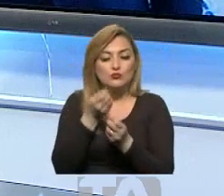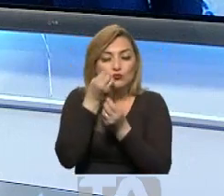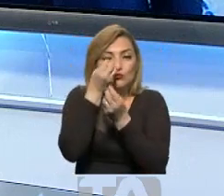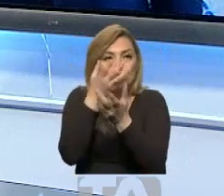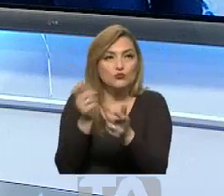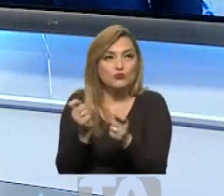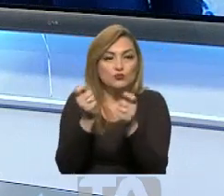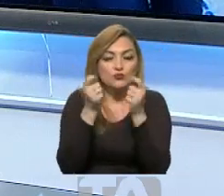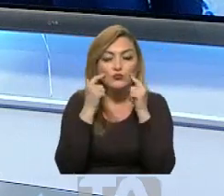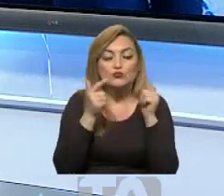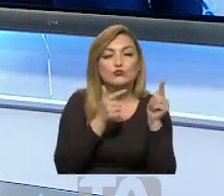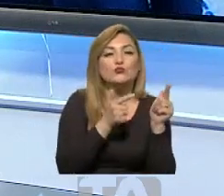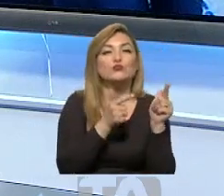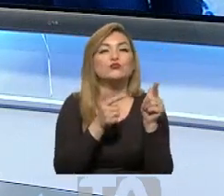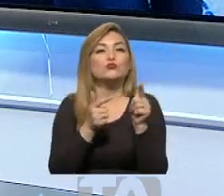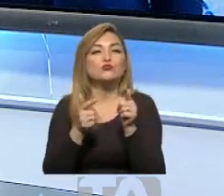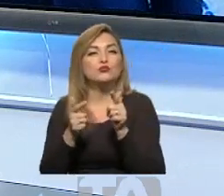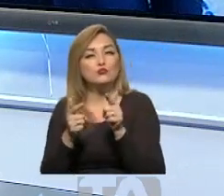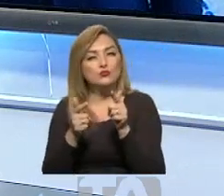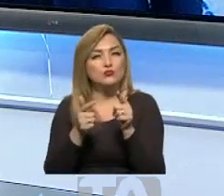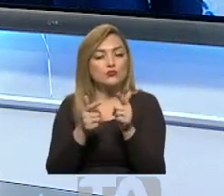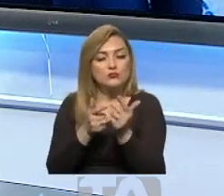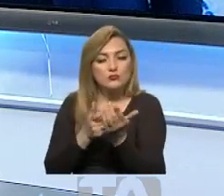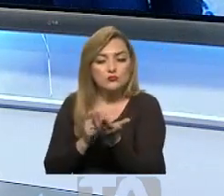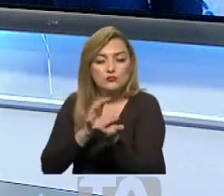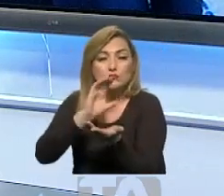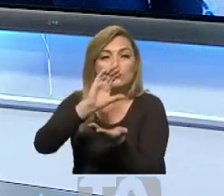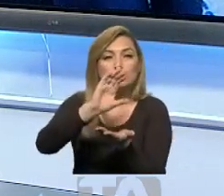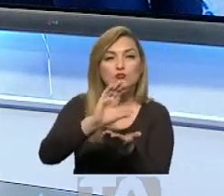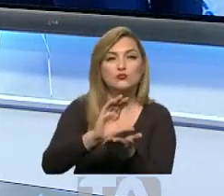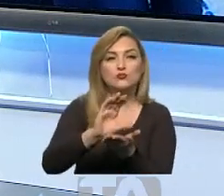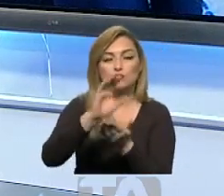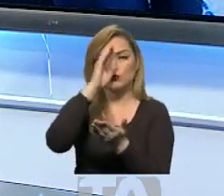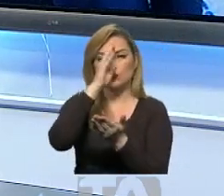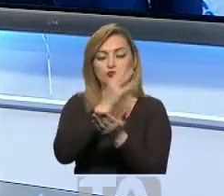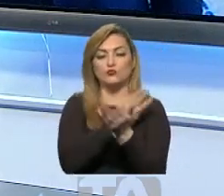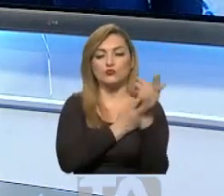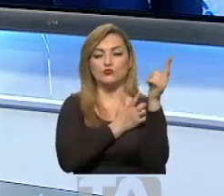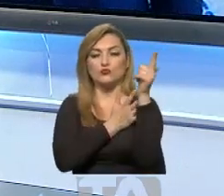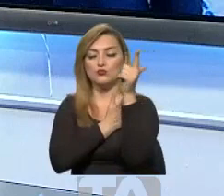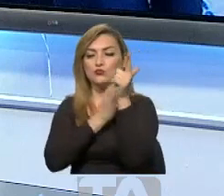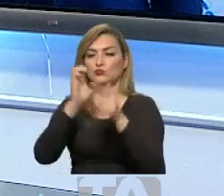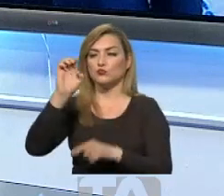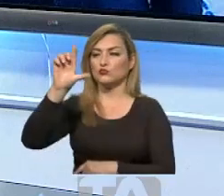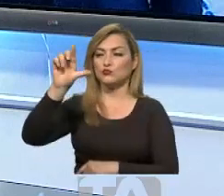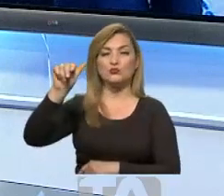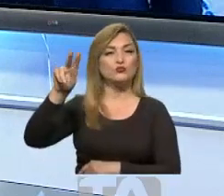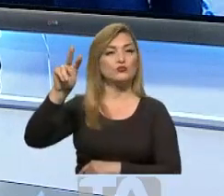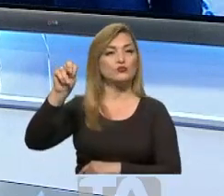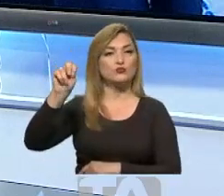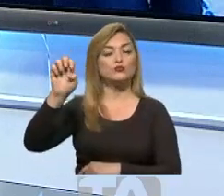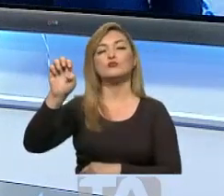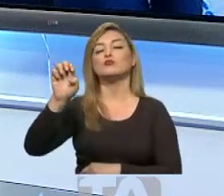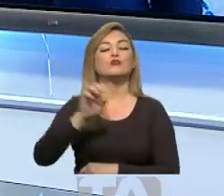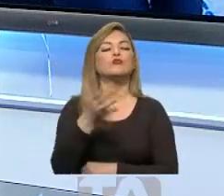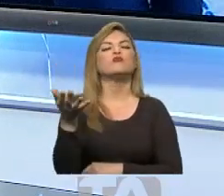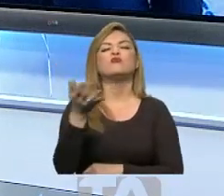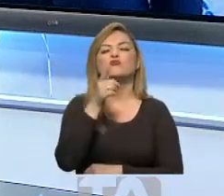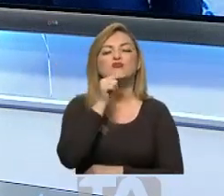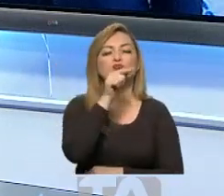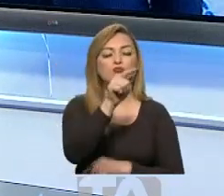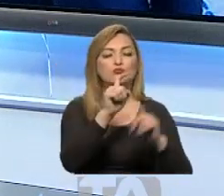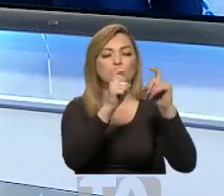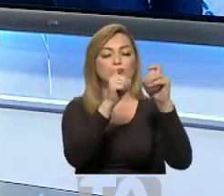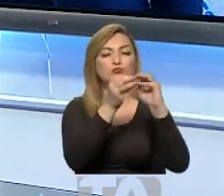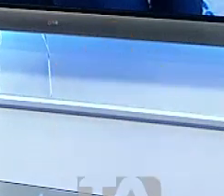con cadena de custodia sobre el supuesto financiamiento del Ejército de Liberación Nacional a la campaña de Andrés Arauz. El fiscal colombiano estuvo hoy